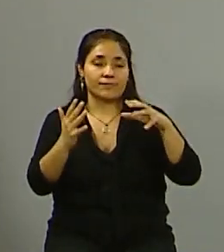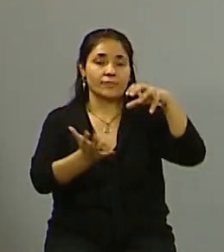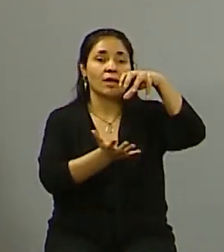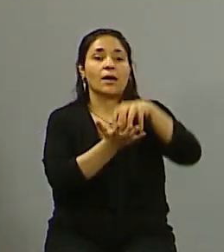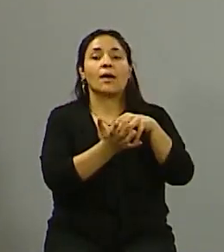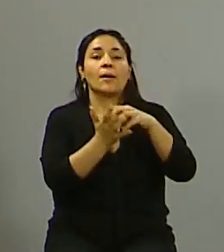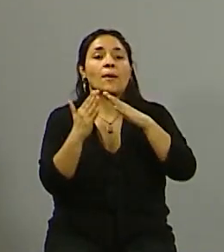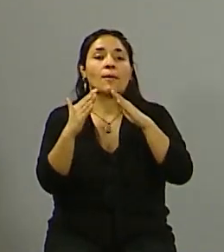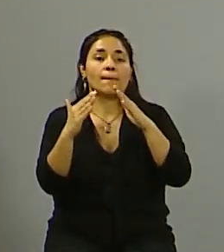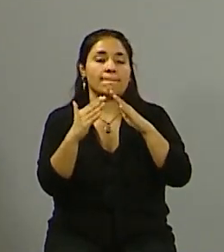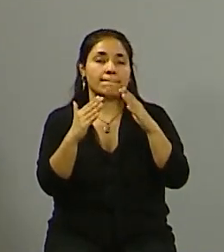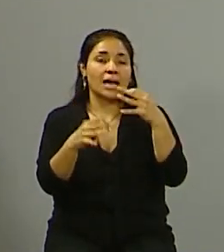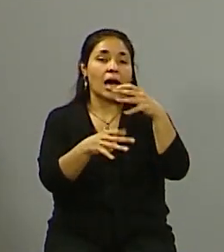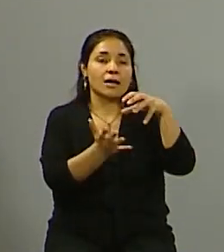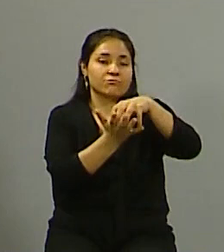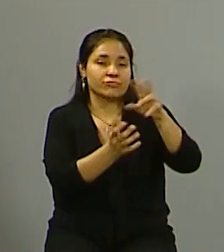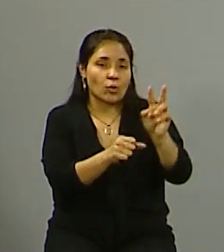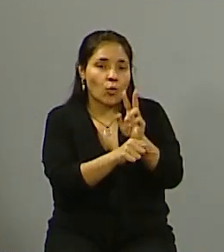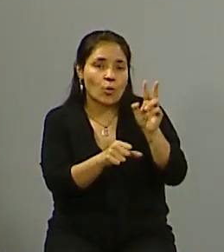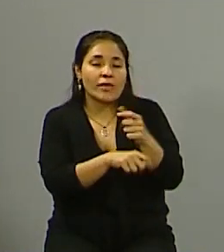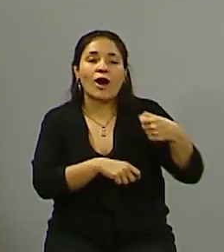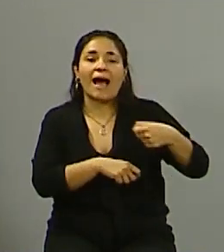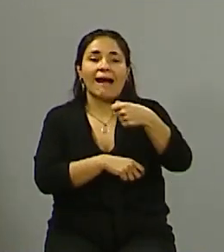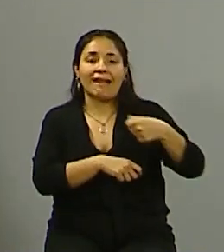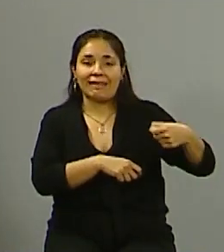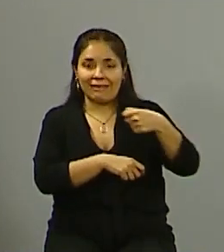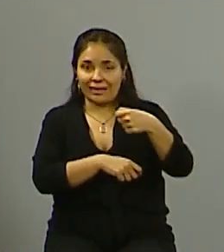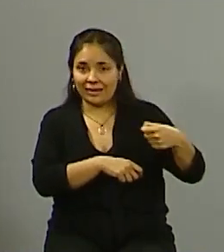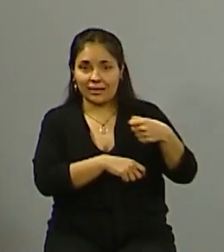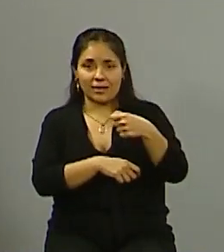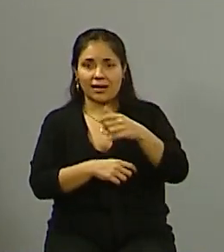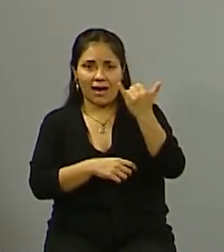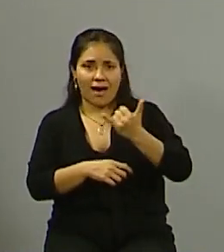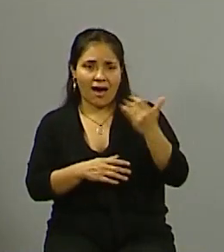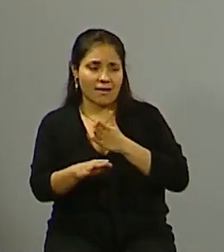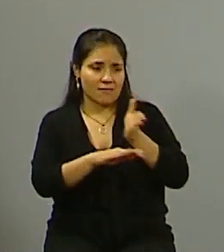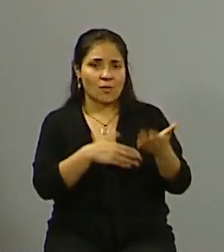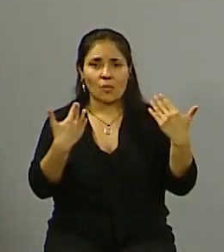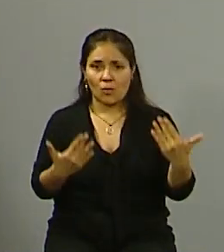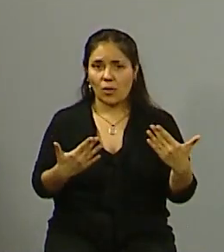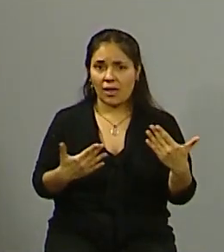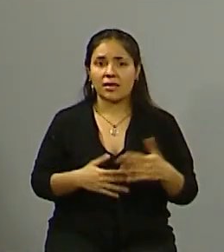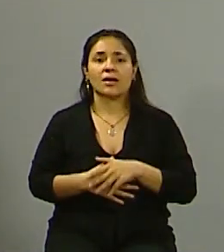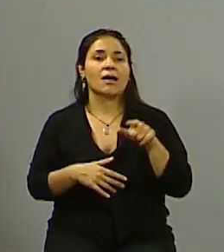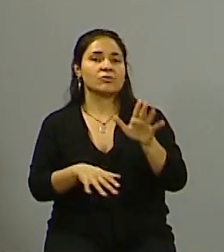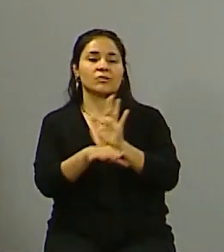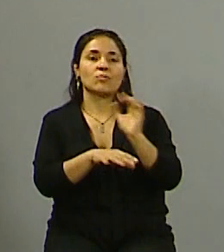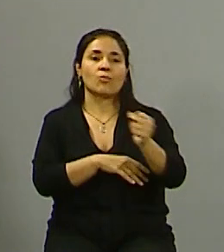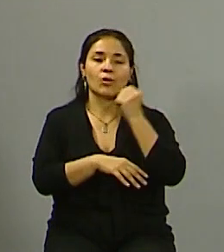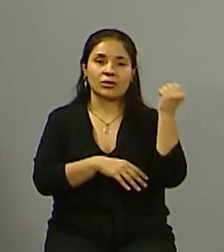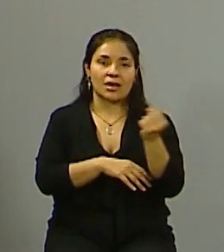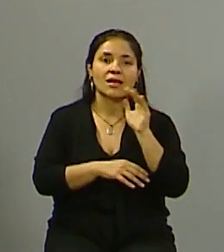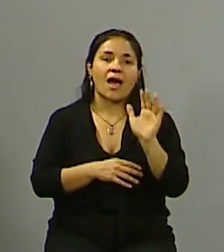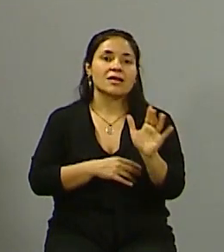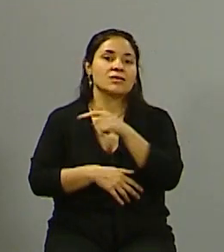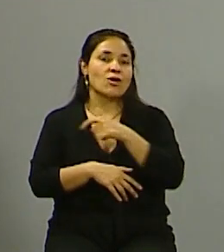hijo de un padre que le puede pagar un jardín a un chico. Privado, ¿se entiende? Entonces eso es un municipio inclusivo. Eso es llegar, eso es hacer que el